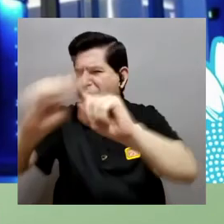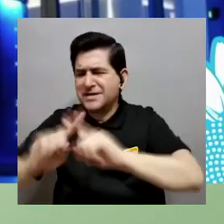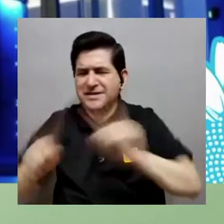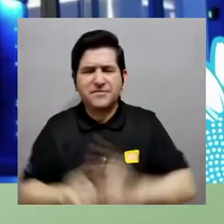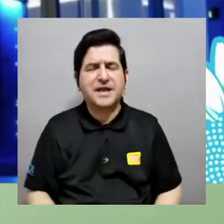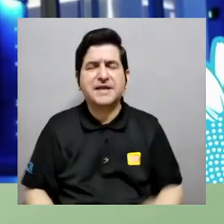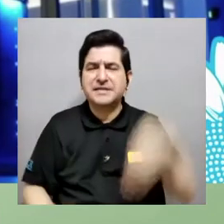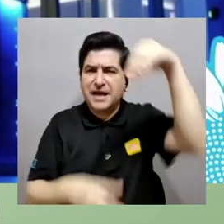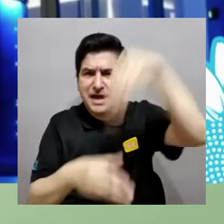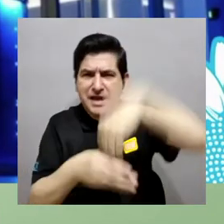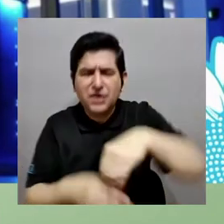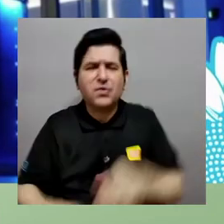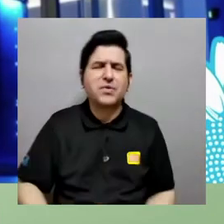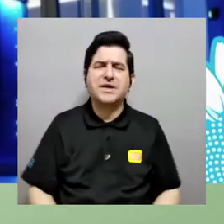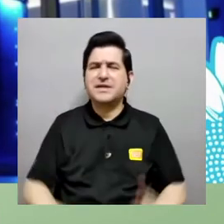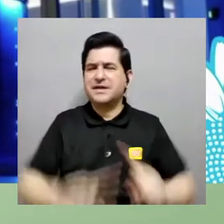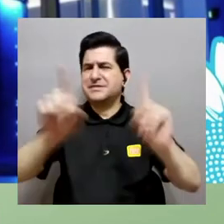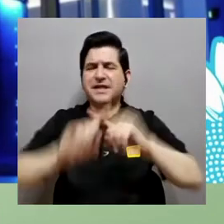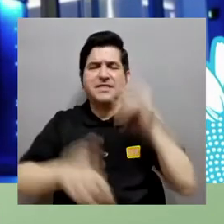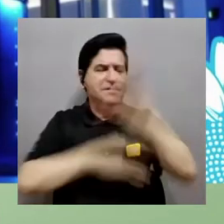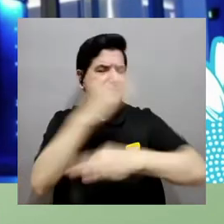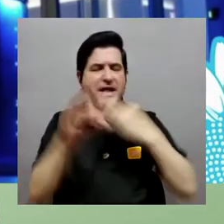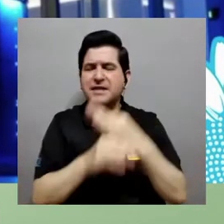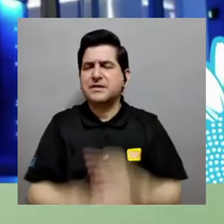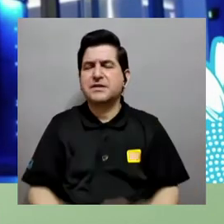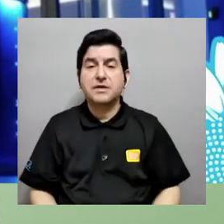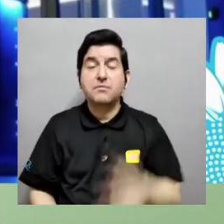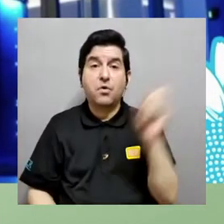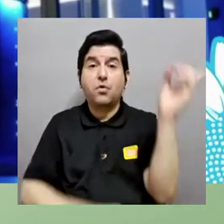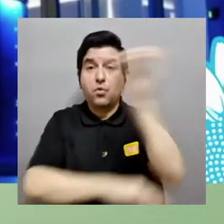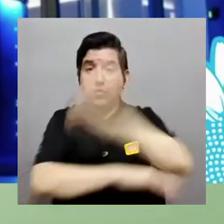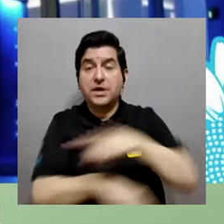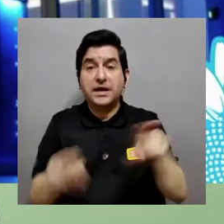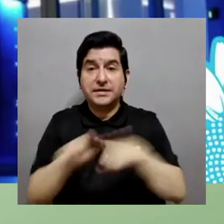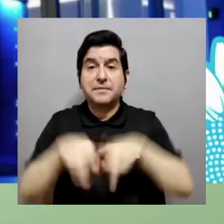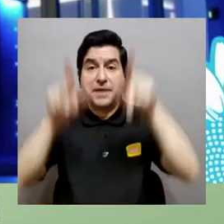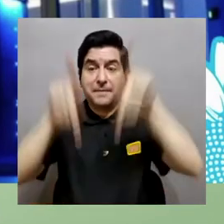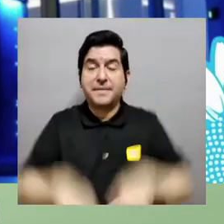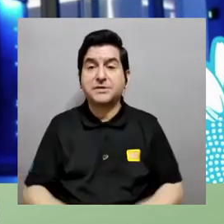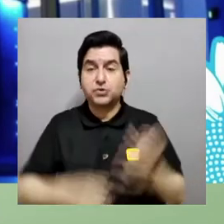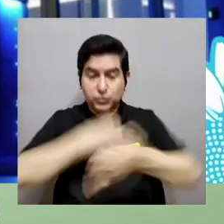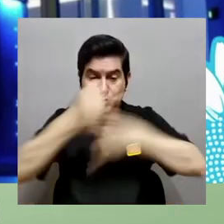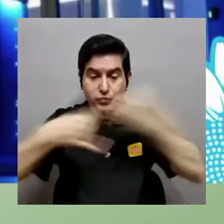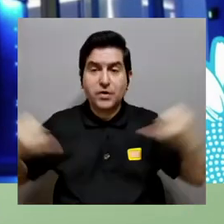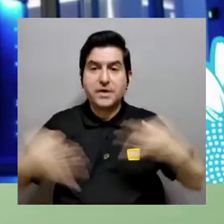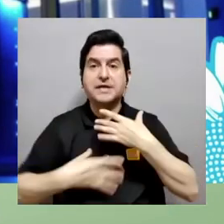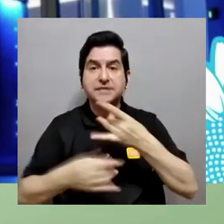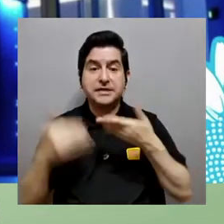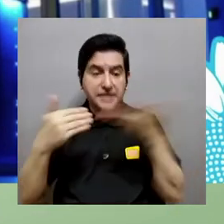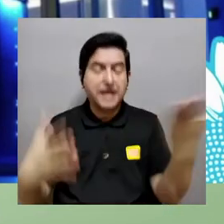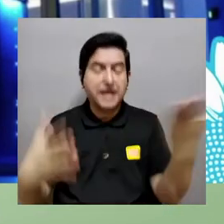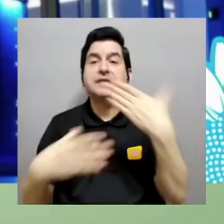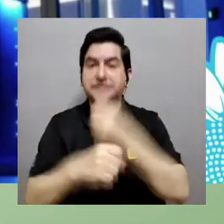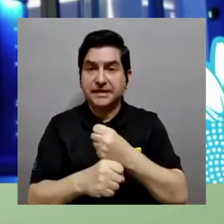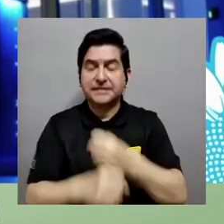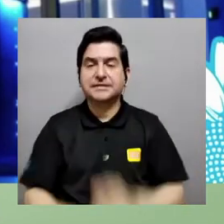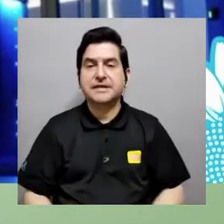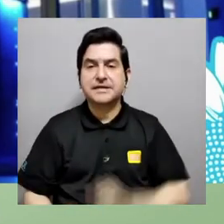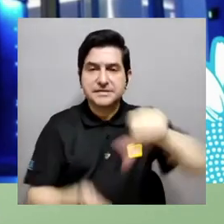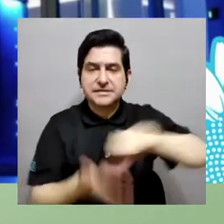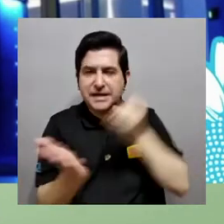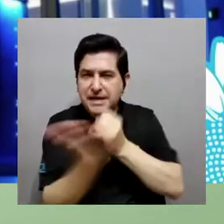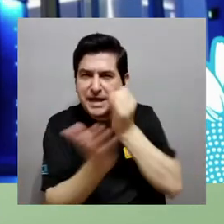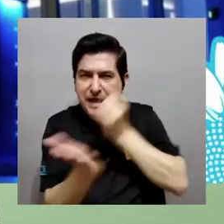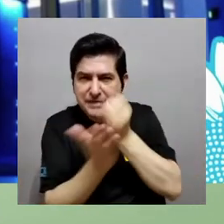desde las escuelas de física matemática biología química microbiología geología ingeniería ciencias económicas hasta un día estuve hablando con gente de